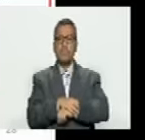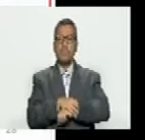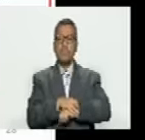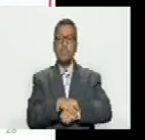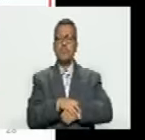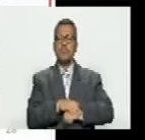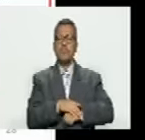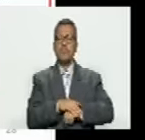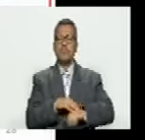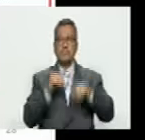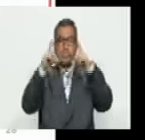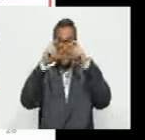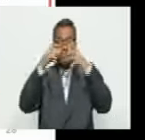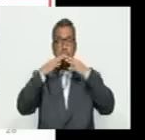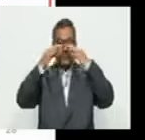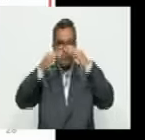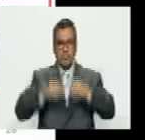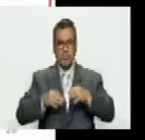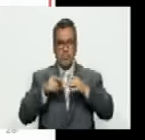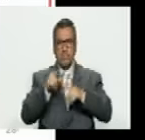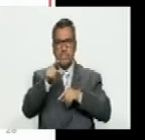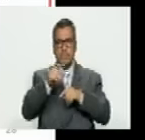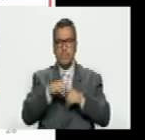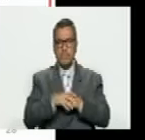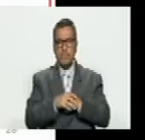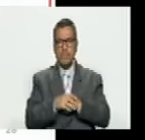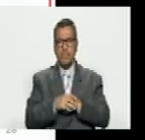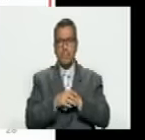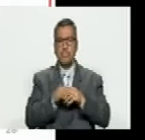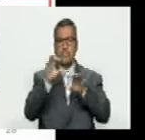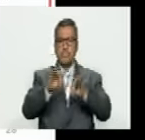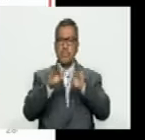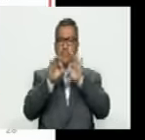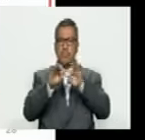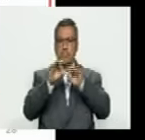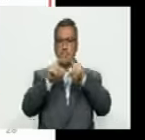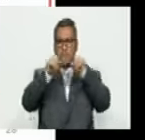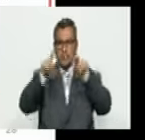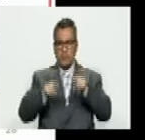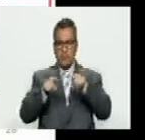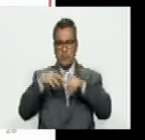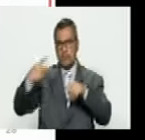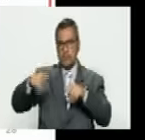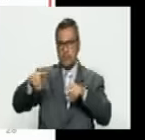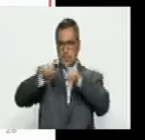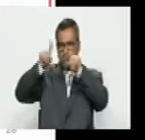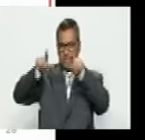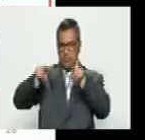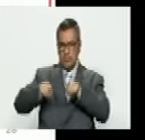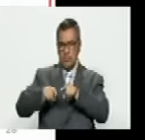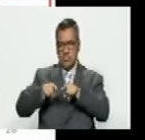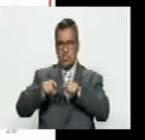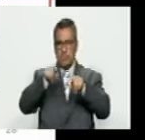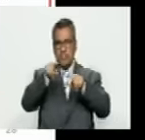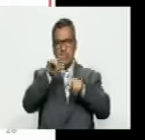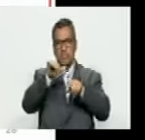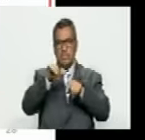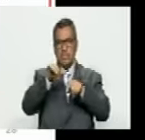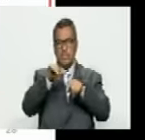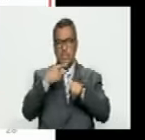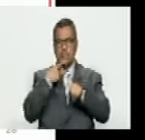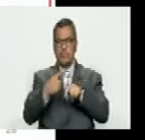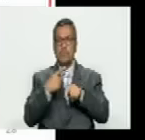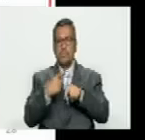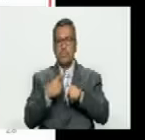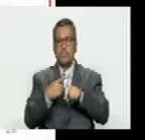con fotos oficiales y lo interesante es el recuadro de debajo a la derecha el modelo de ellos se exige